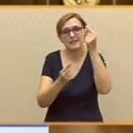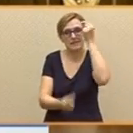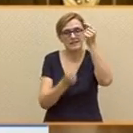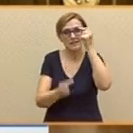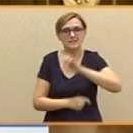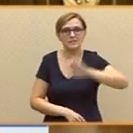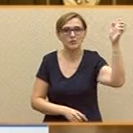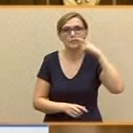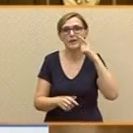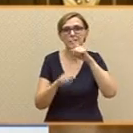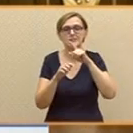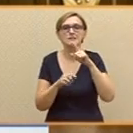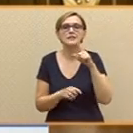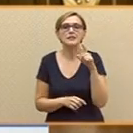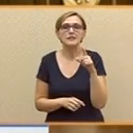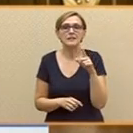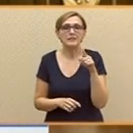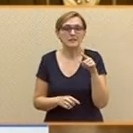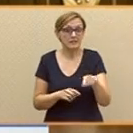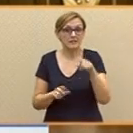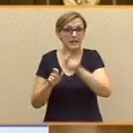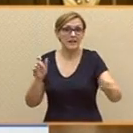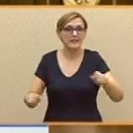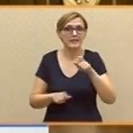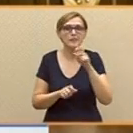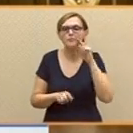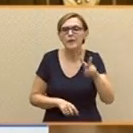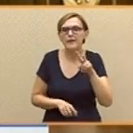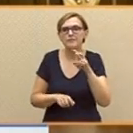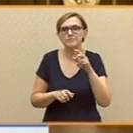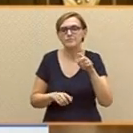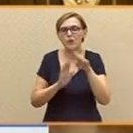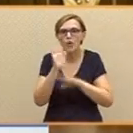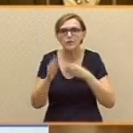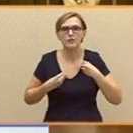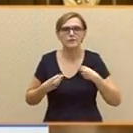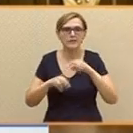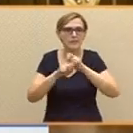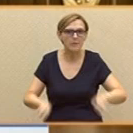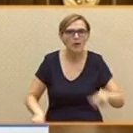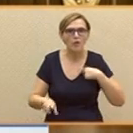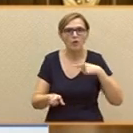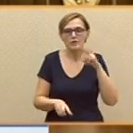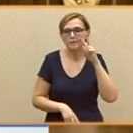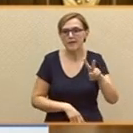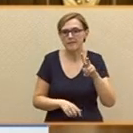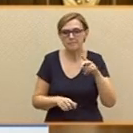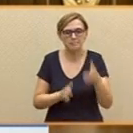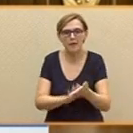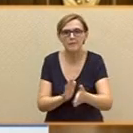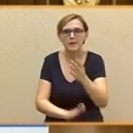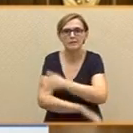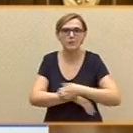mientras la mayor parte de la gente veía empeorar sus condiciones de vida, peligrar su futuro y se asomaba al abismo de la pobreza, el número de